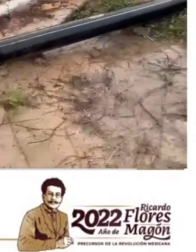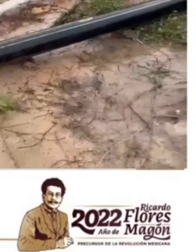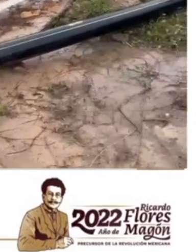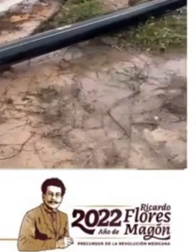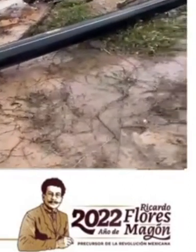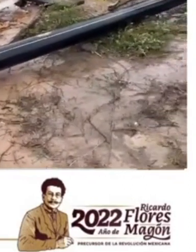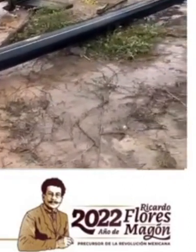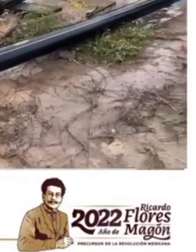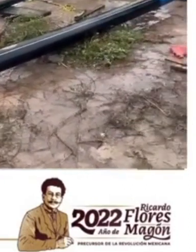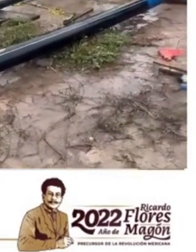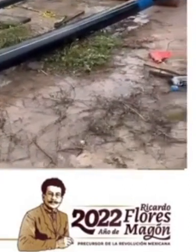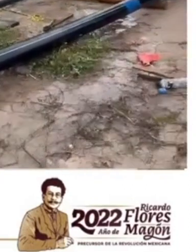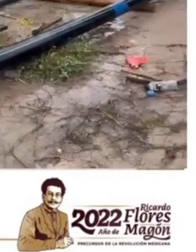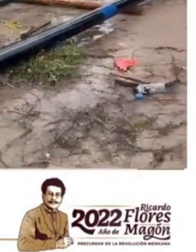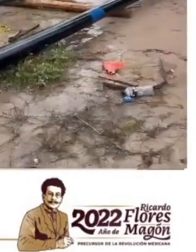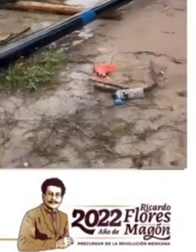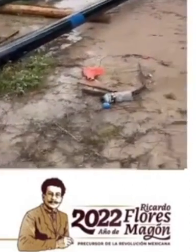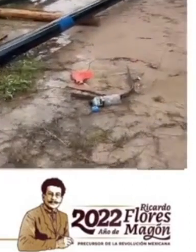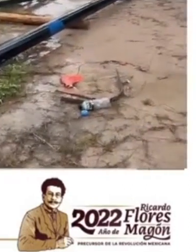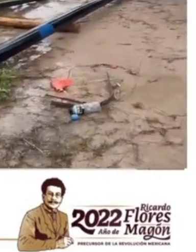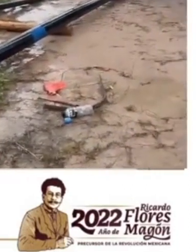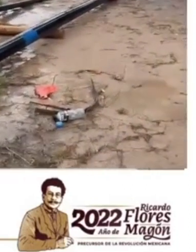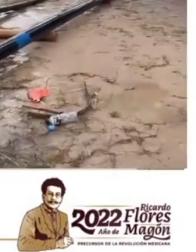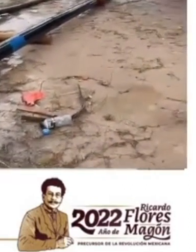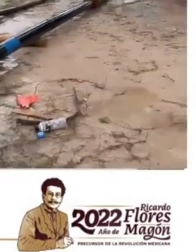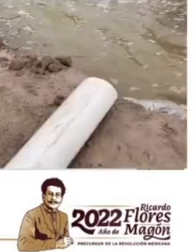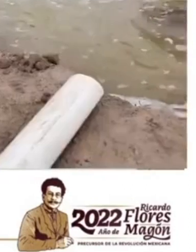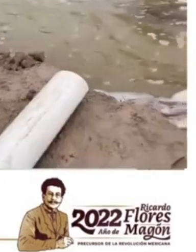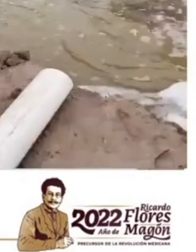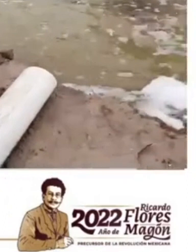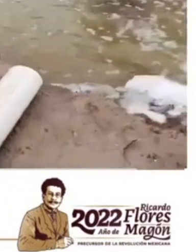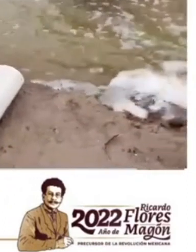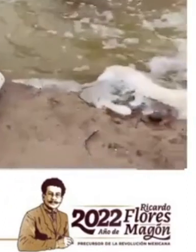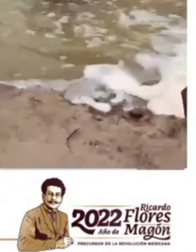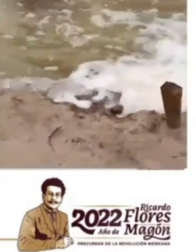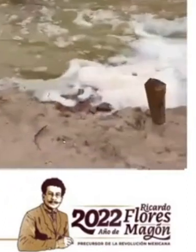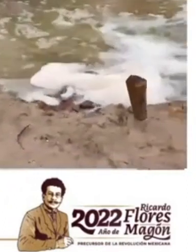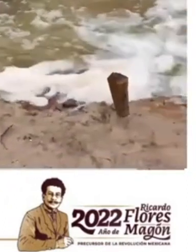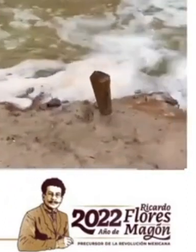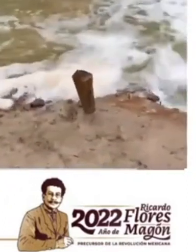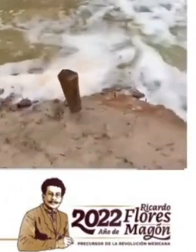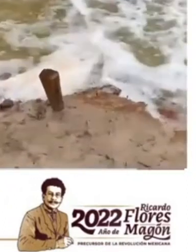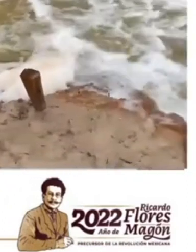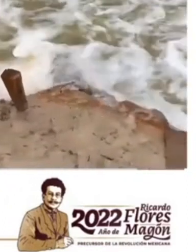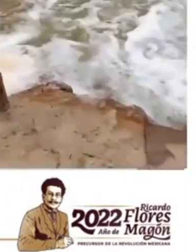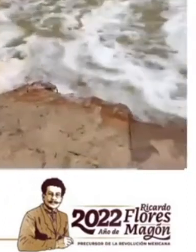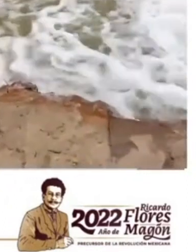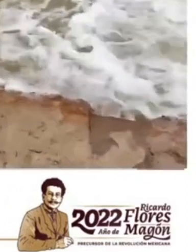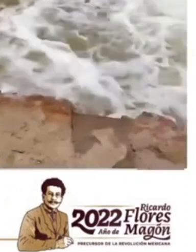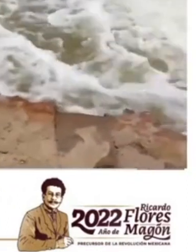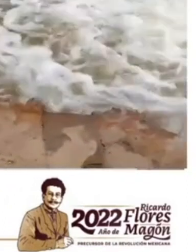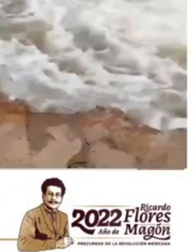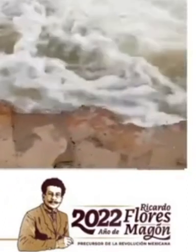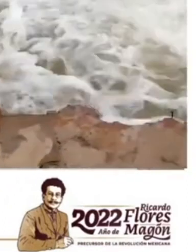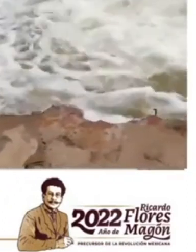mil metros cúbicos. Del análisis de los niveles registrados en las últimas horas, se